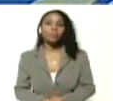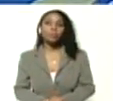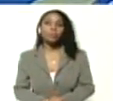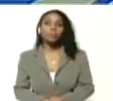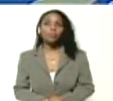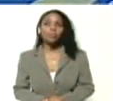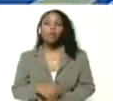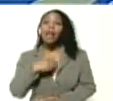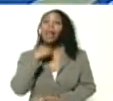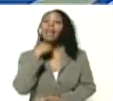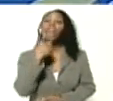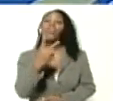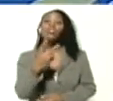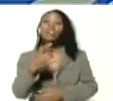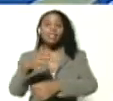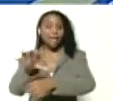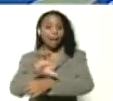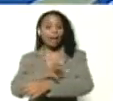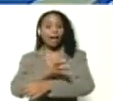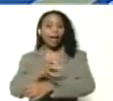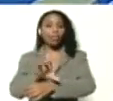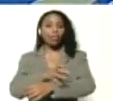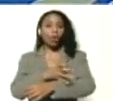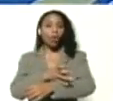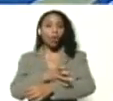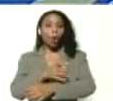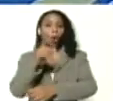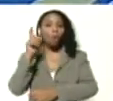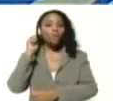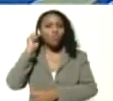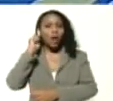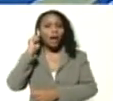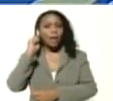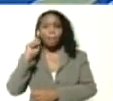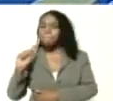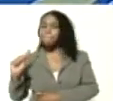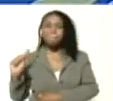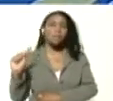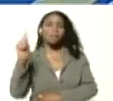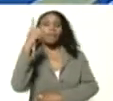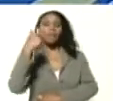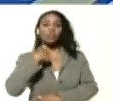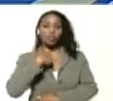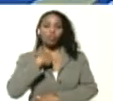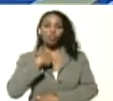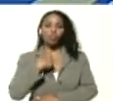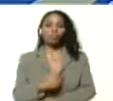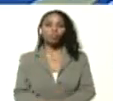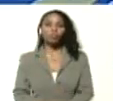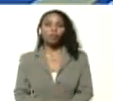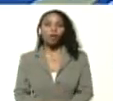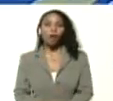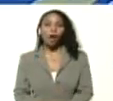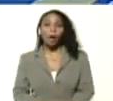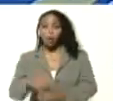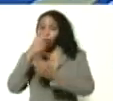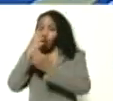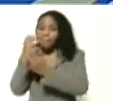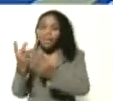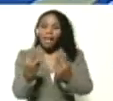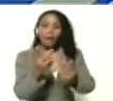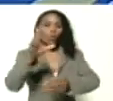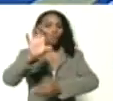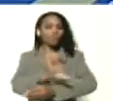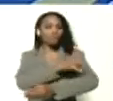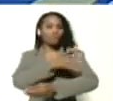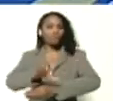la voz y el canto de Lilia Vera por primera vez en mi vida nos invitaron a un concierto